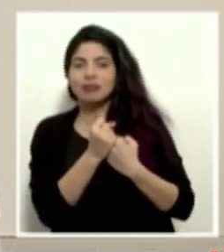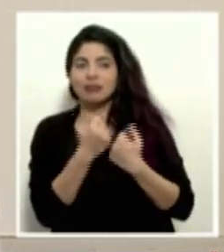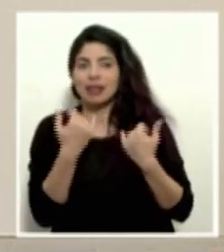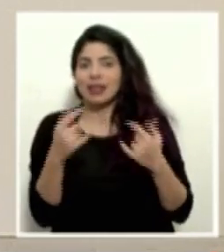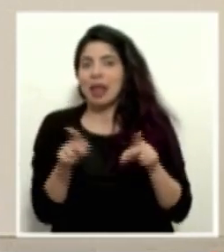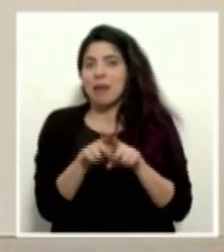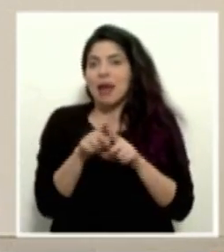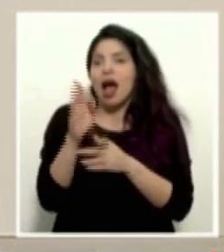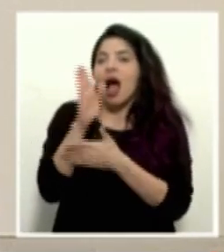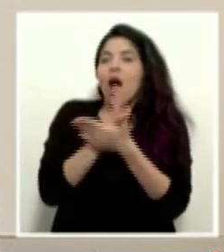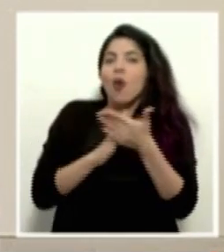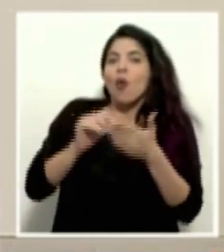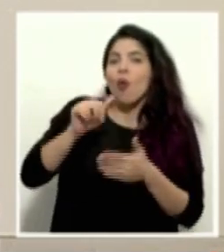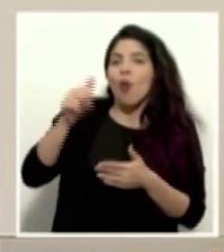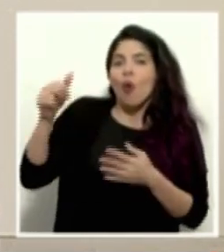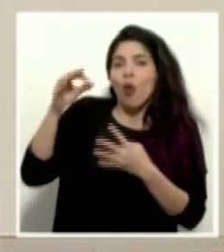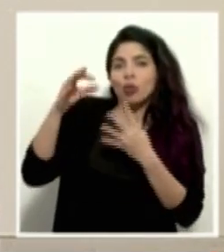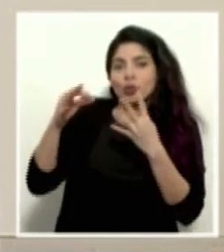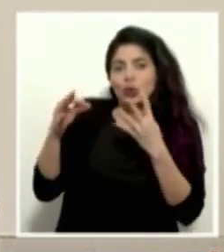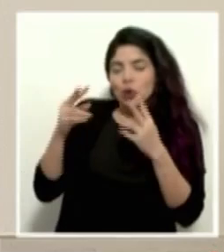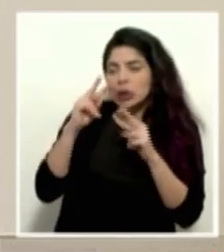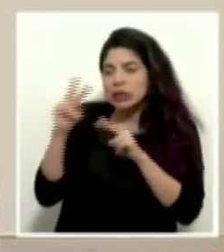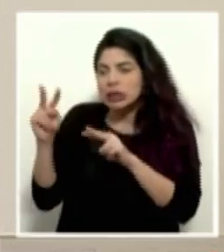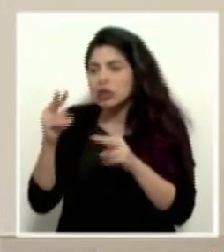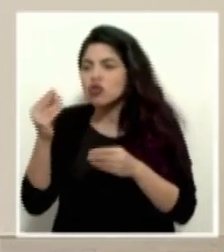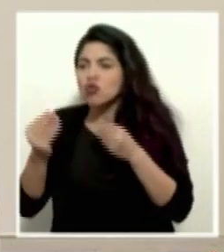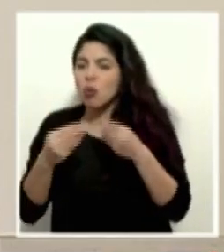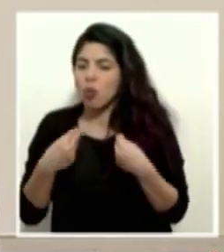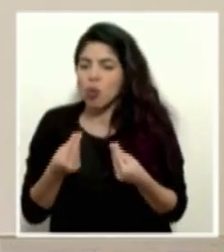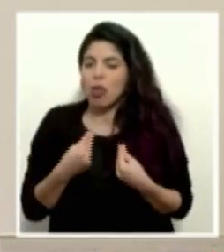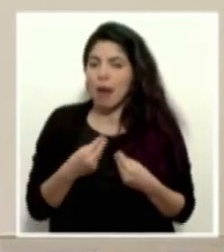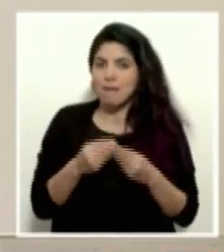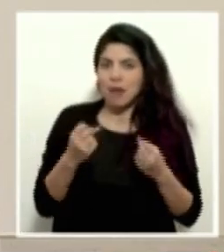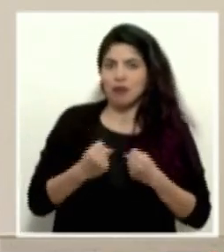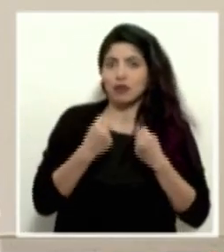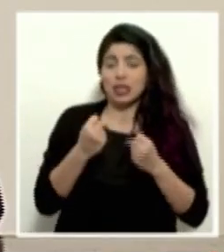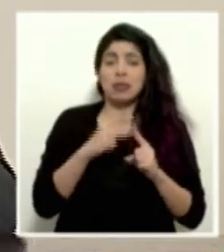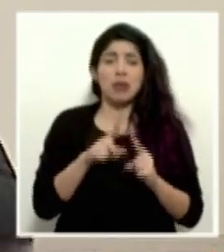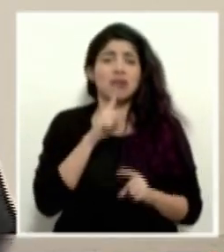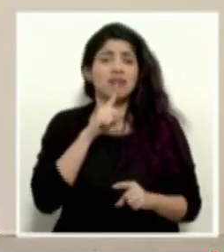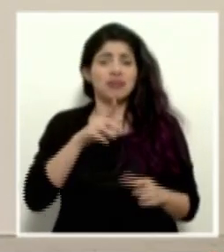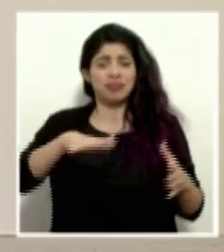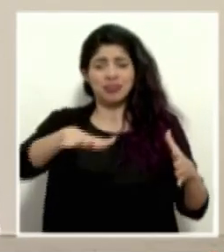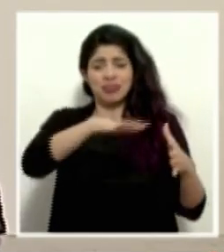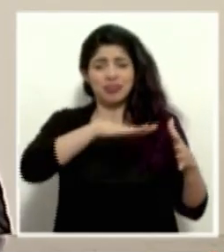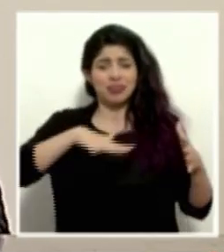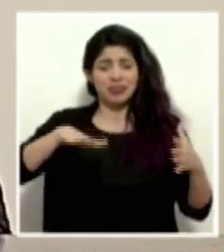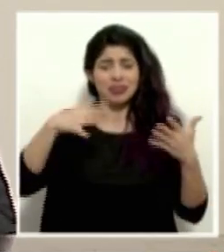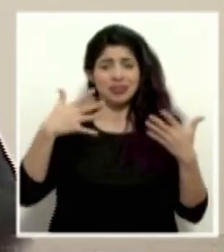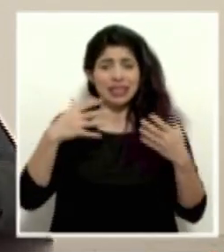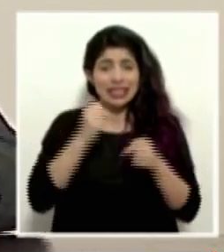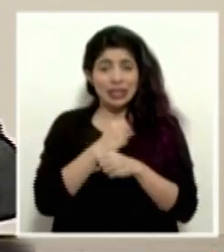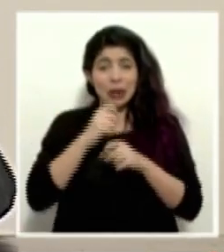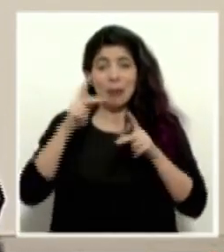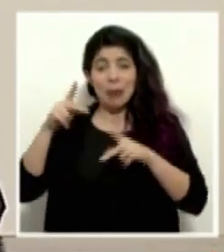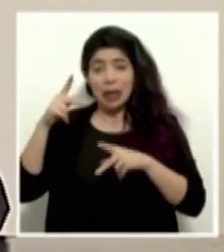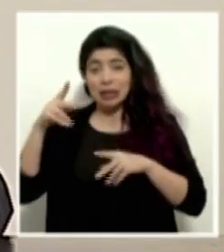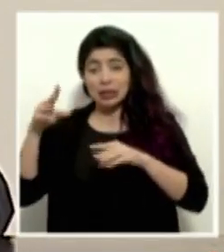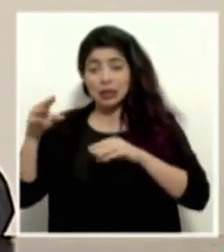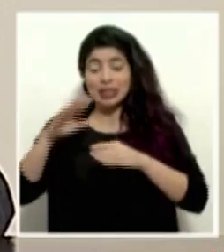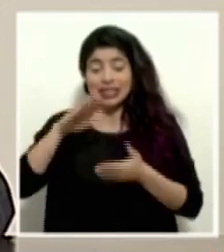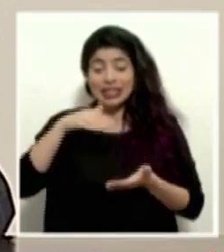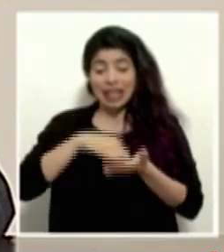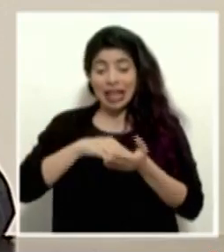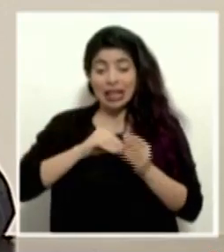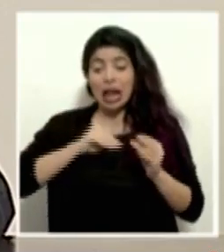Ya también hay algunas otras opciones que estamos valorando para fortalecer aún más, pero en realidad incluso hemos hecho todo este traslado de personas del nivel